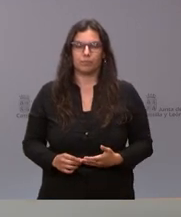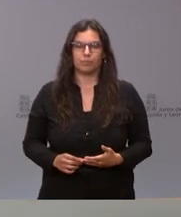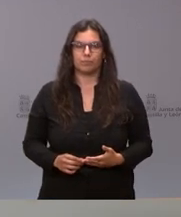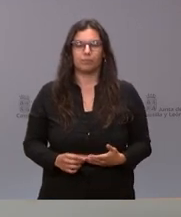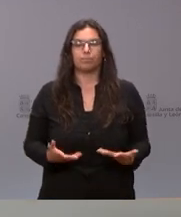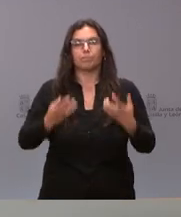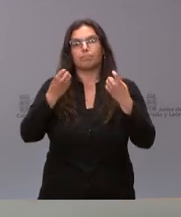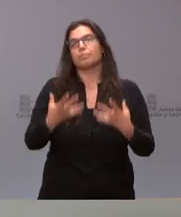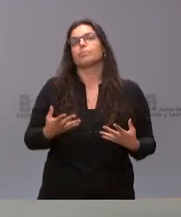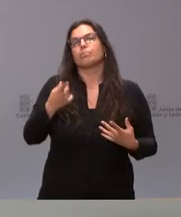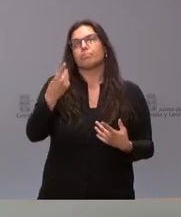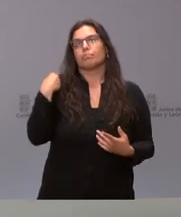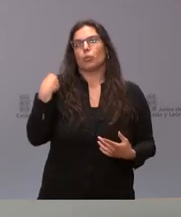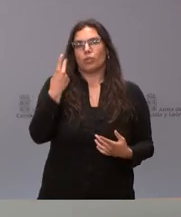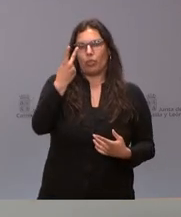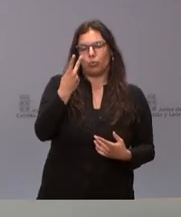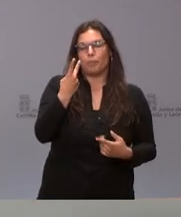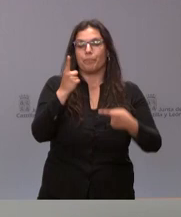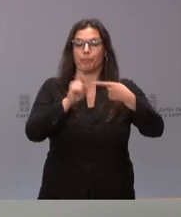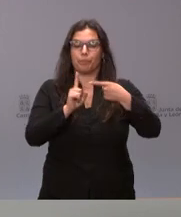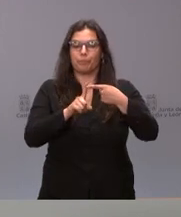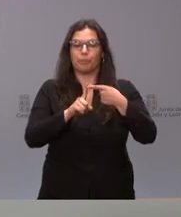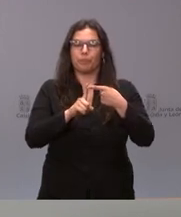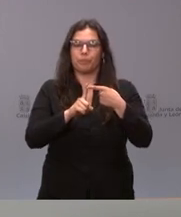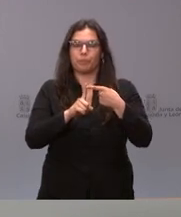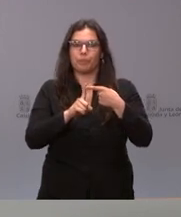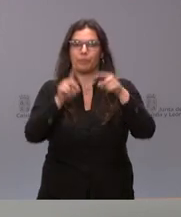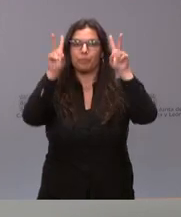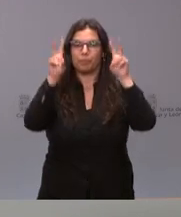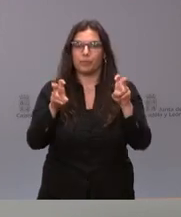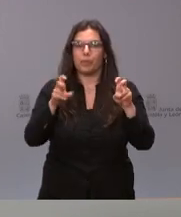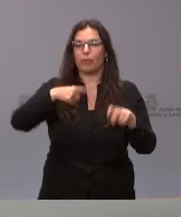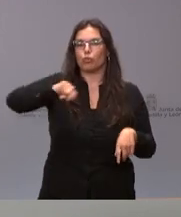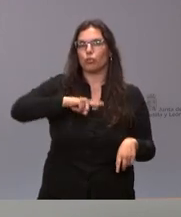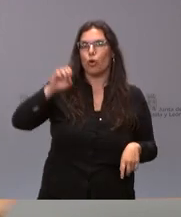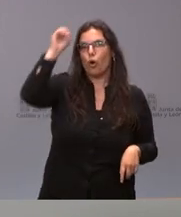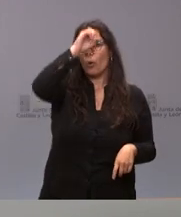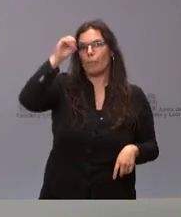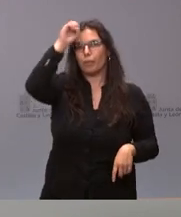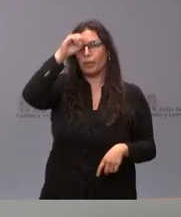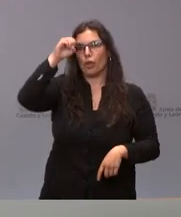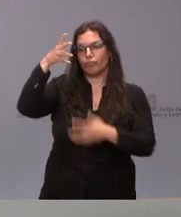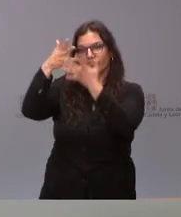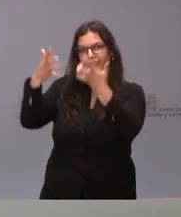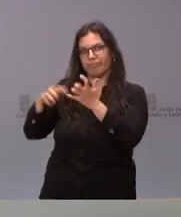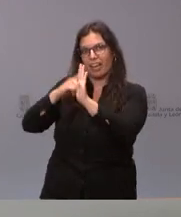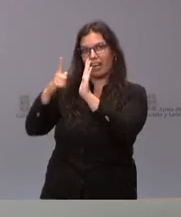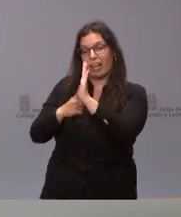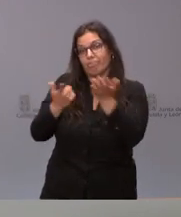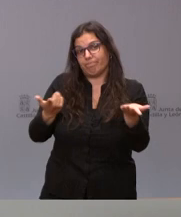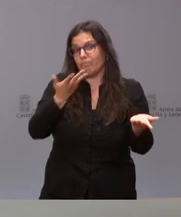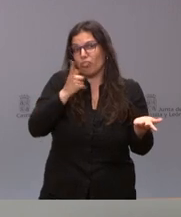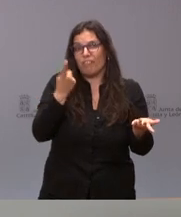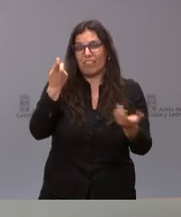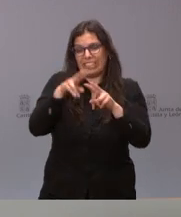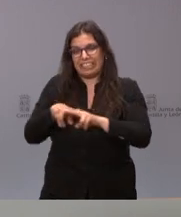Bien, plantea usted dos cuestiones distintas. La primera de ellas es la relativa a nuestra posición sobre el contenido de la ley. Como le digo, no lo conocemos, es difícil entrar en profundidad,